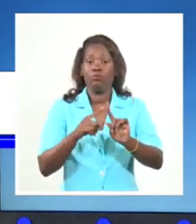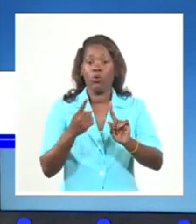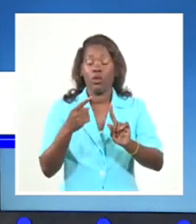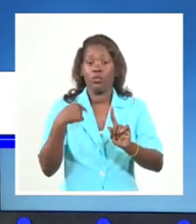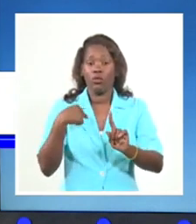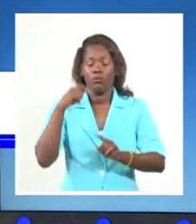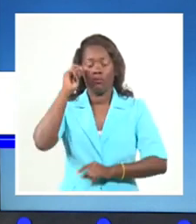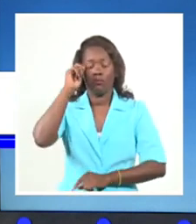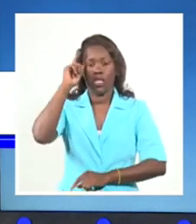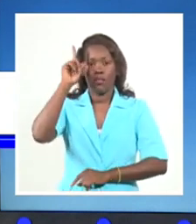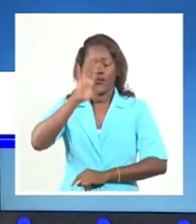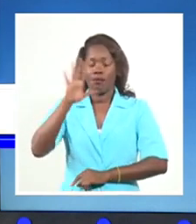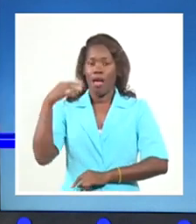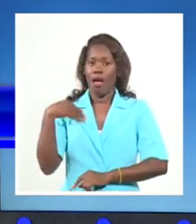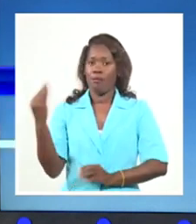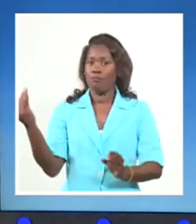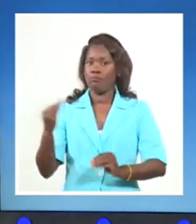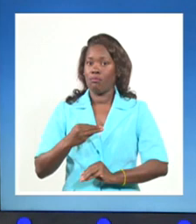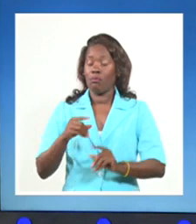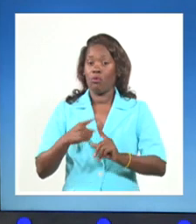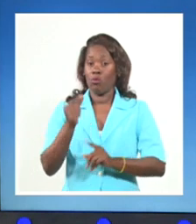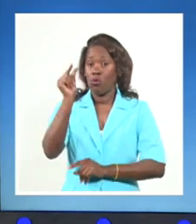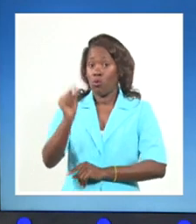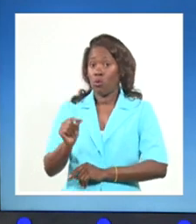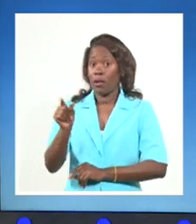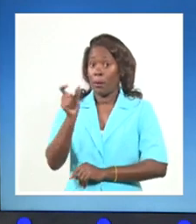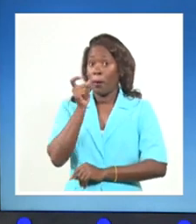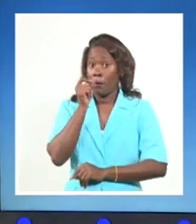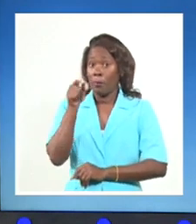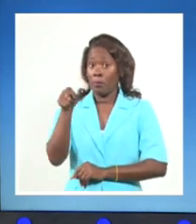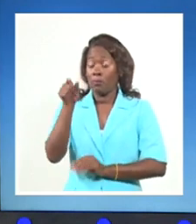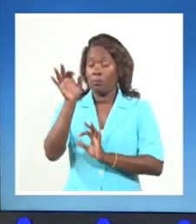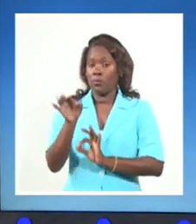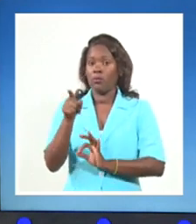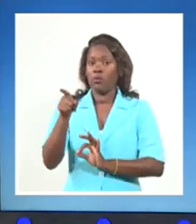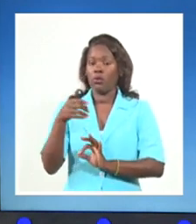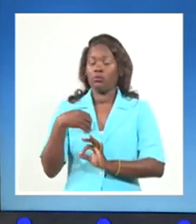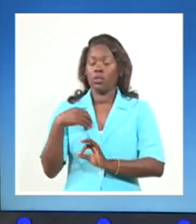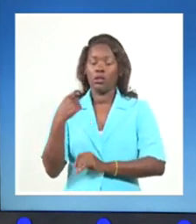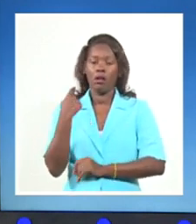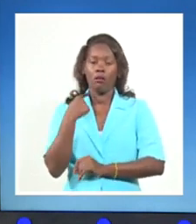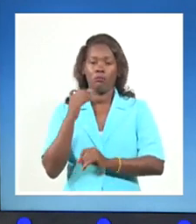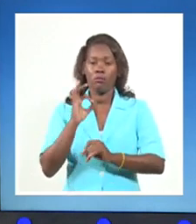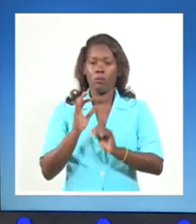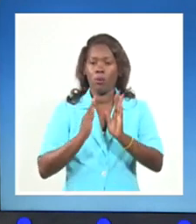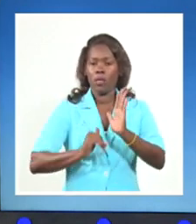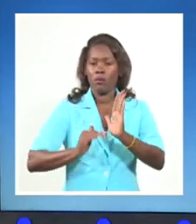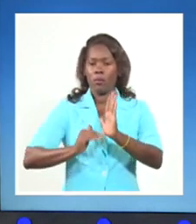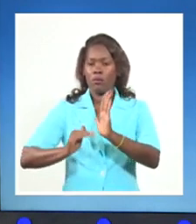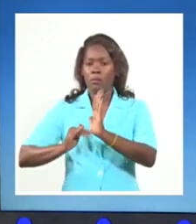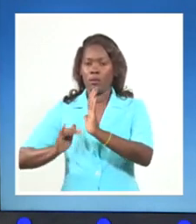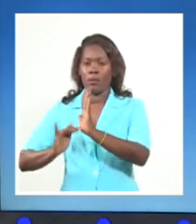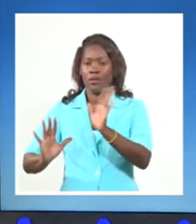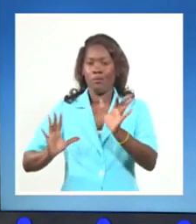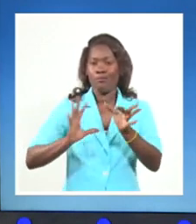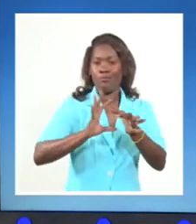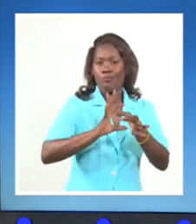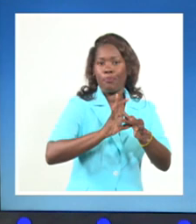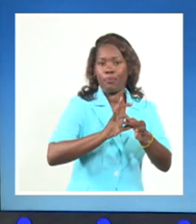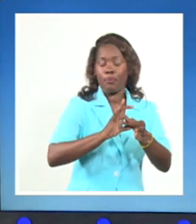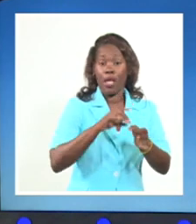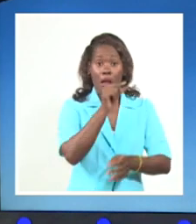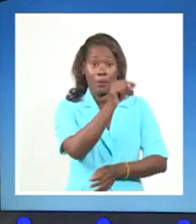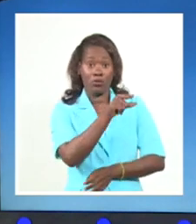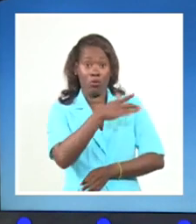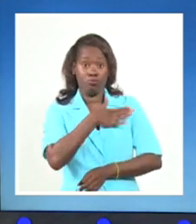que durante meses mantuvo contacto con una de las terroristas de origen cubano que vive hoy en los Estados Unidos. Sí, es verdad que he